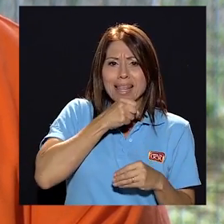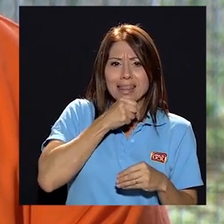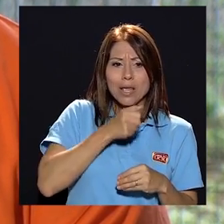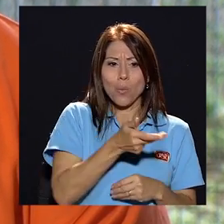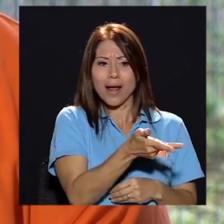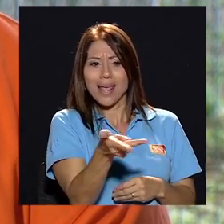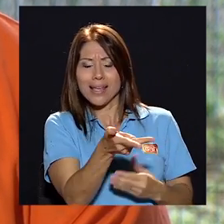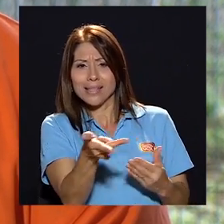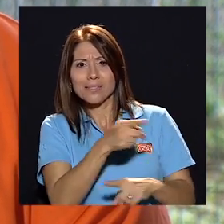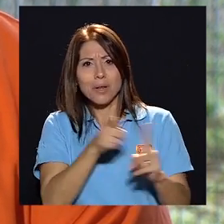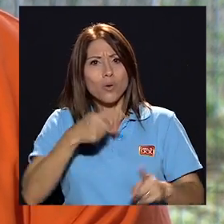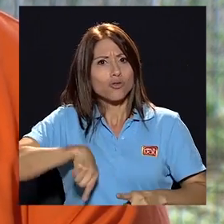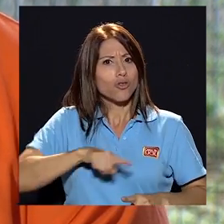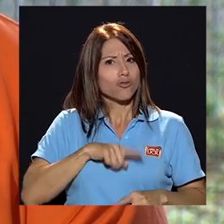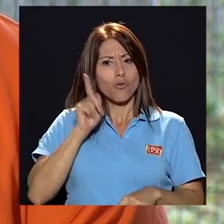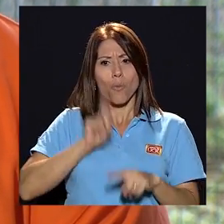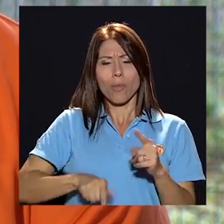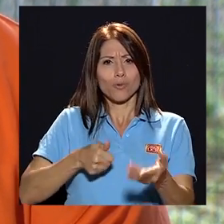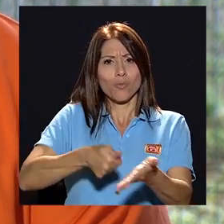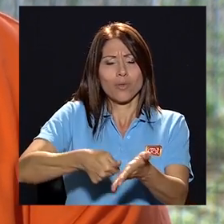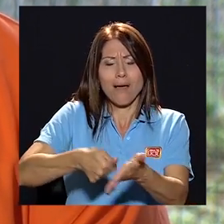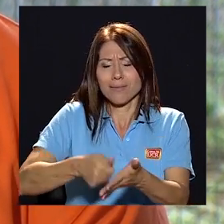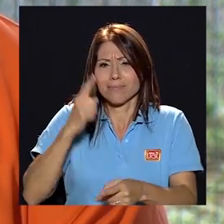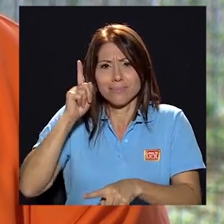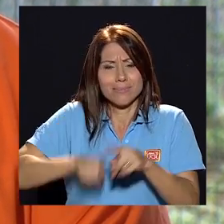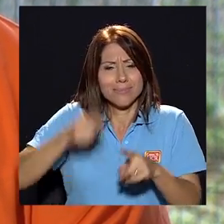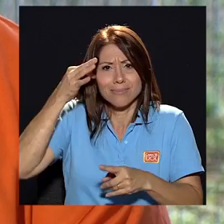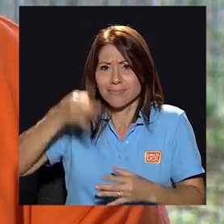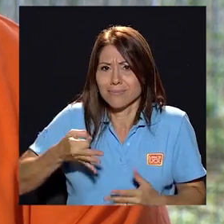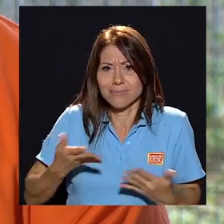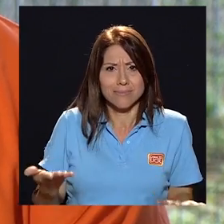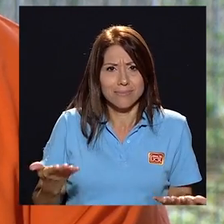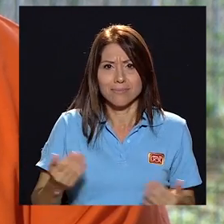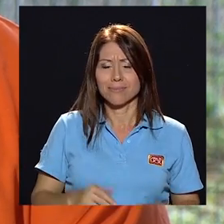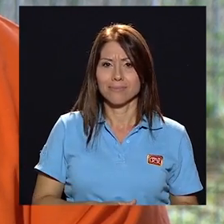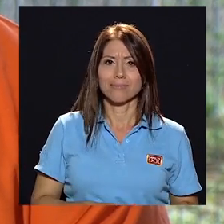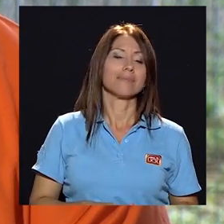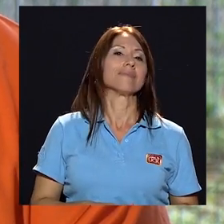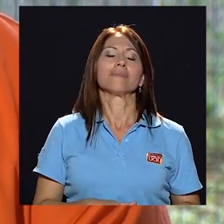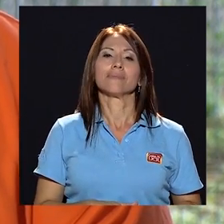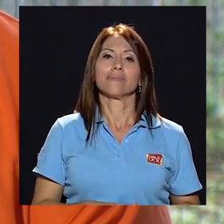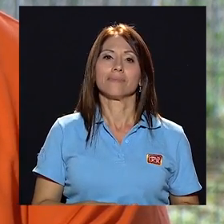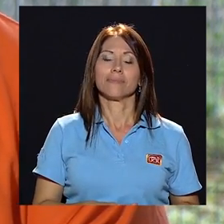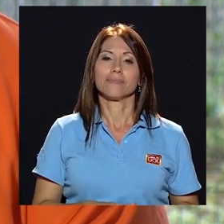esas no podamos votar es invirosímil es increíble